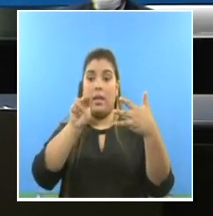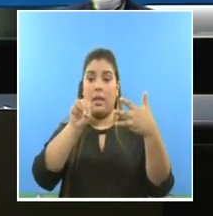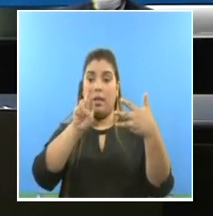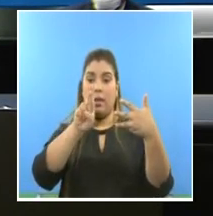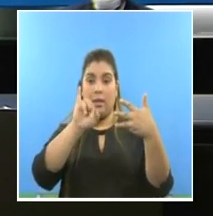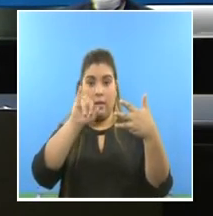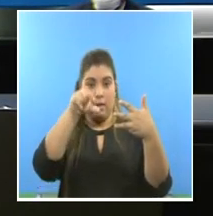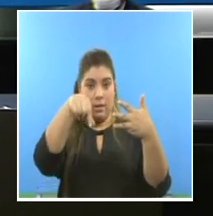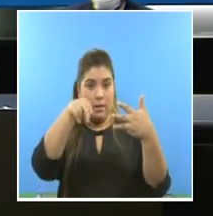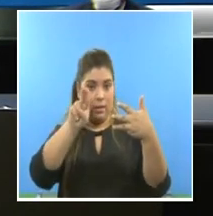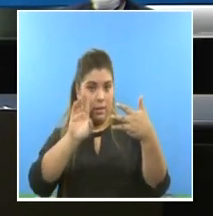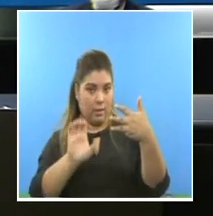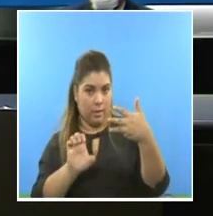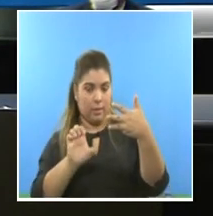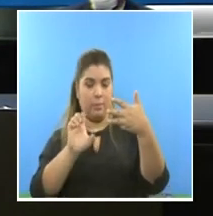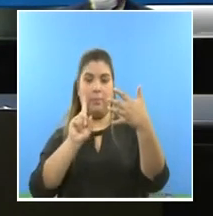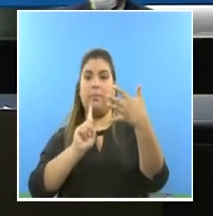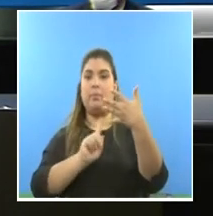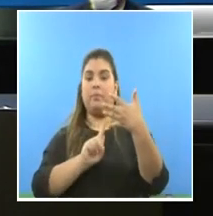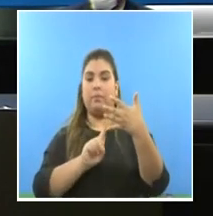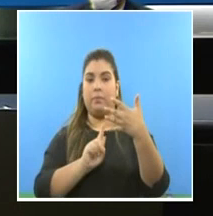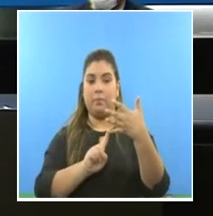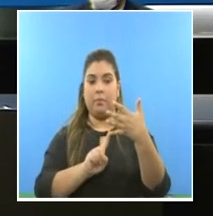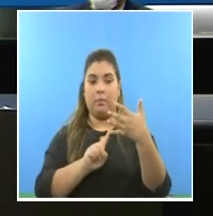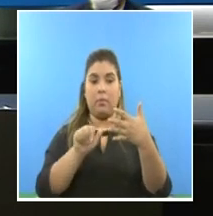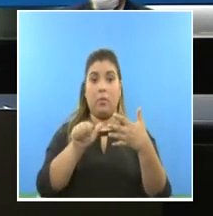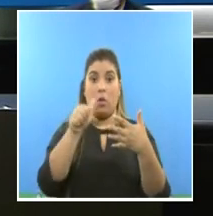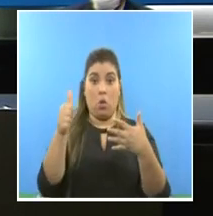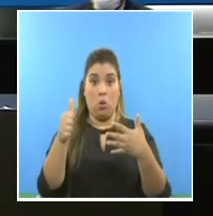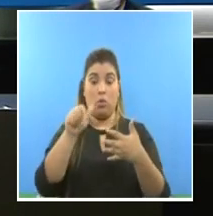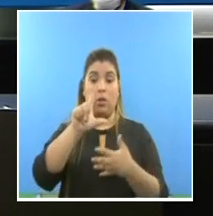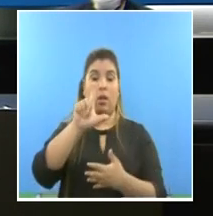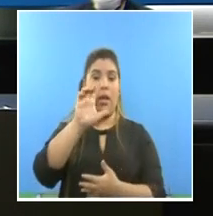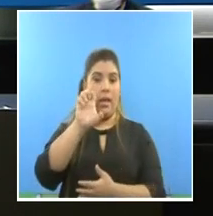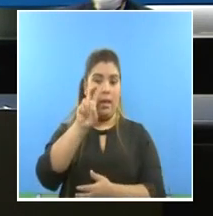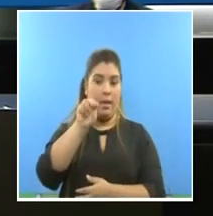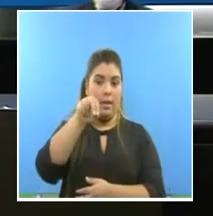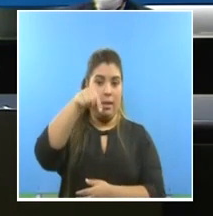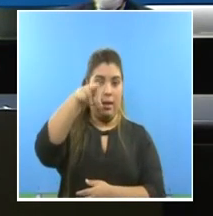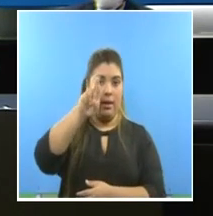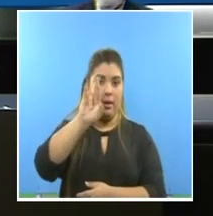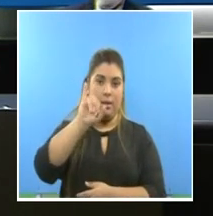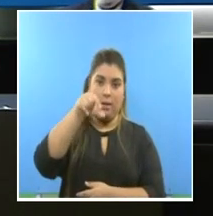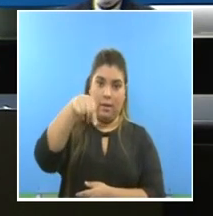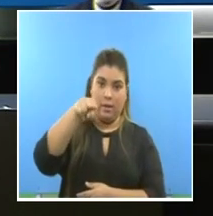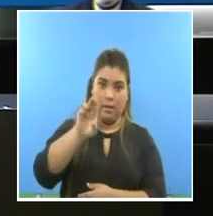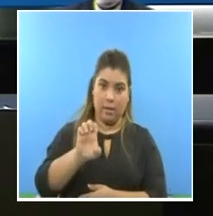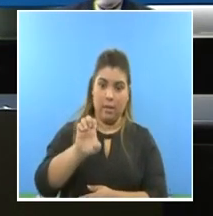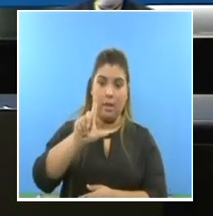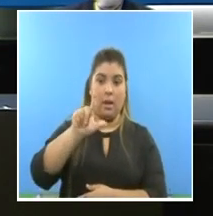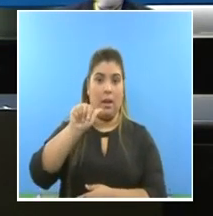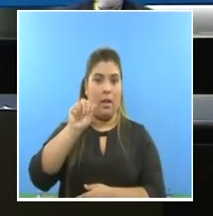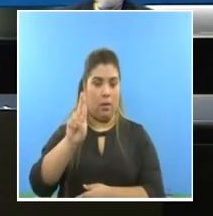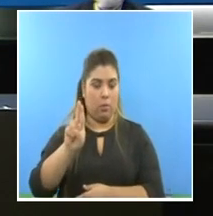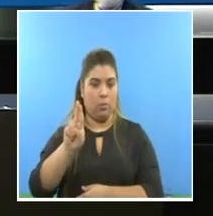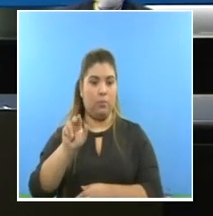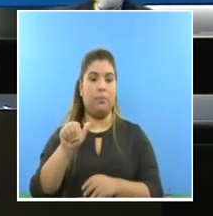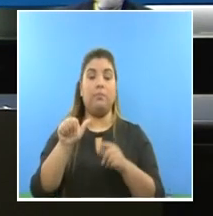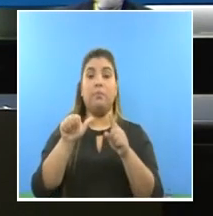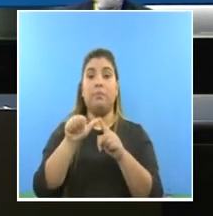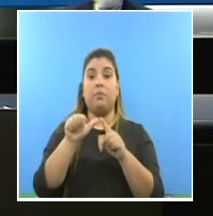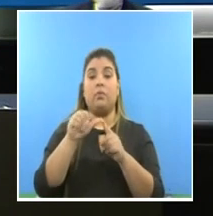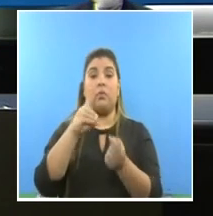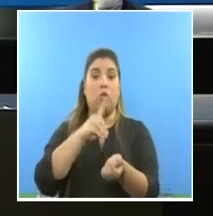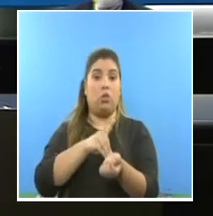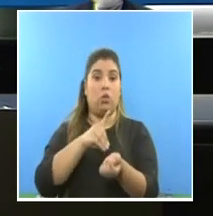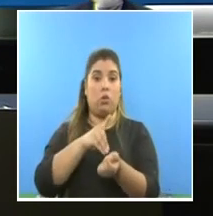Mendoza, el doctor Enrique Lau Cortés y la doctora Eira Ruiz, quien